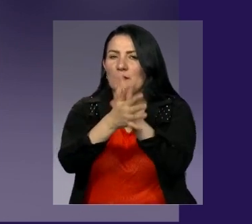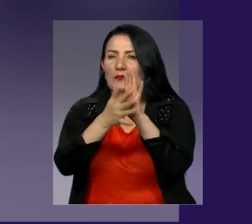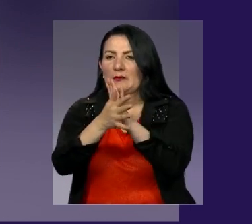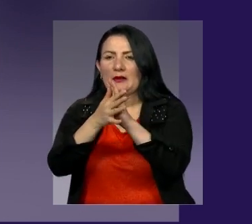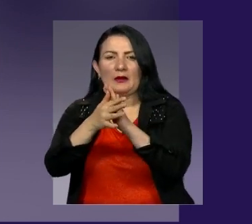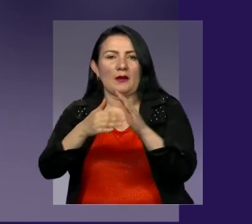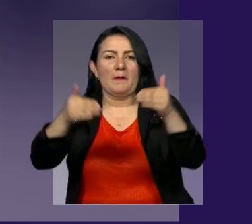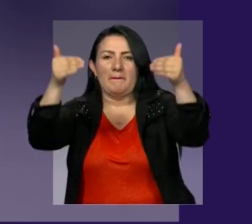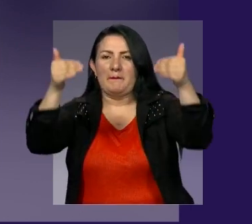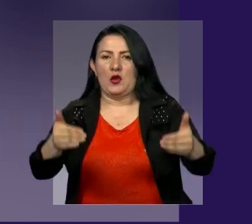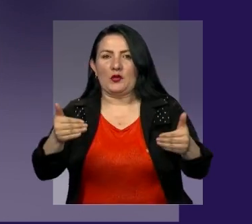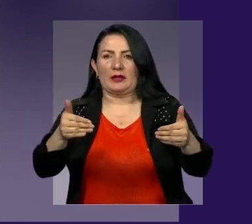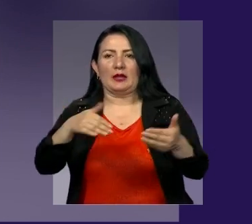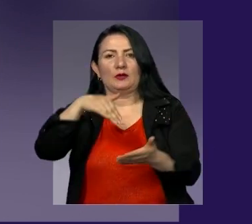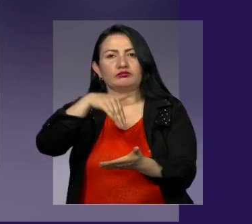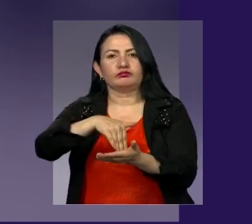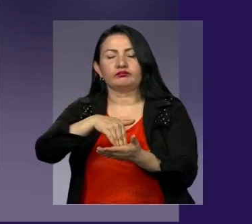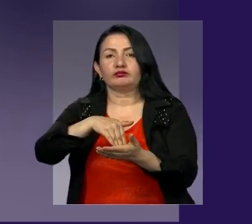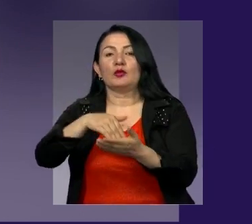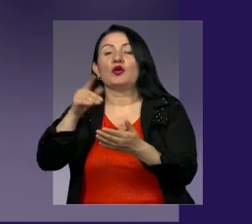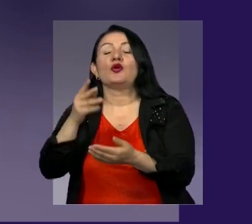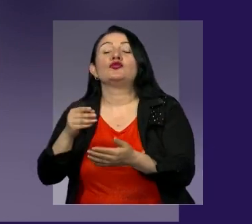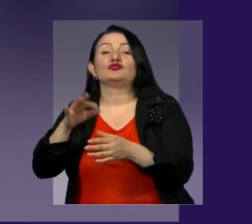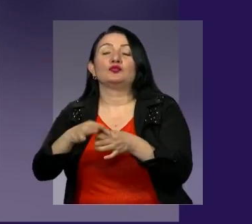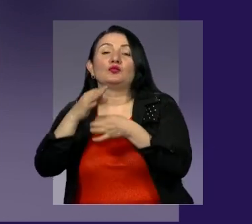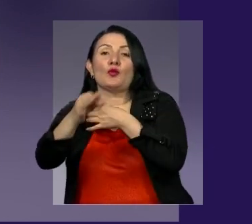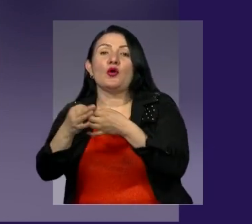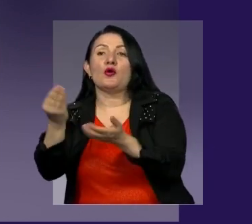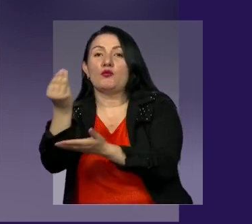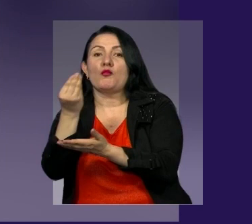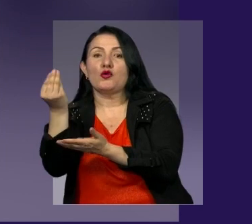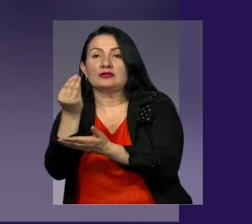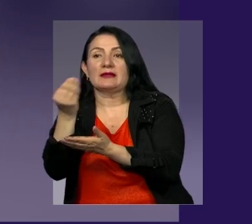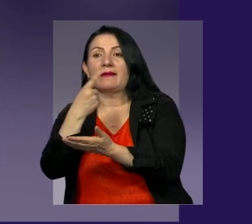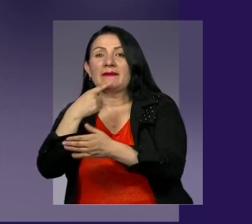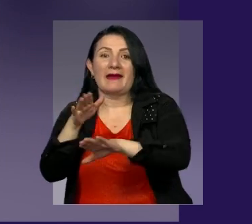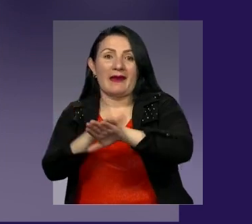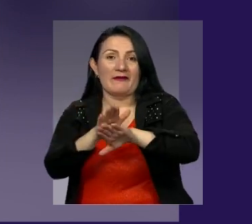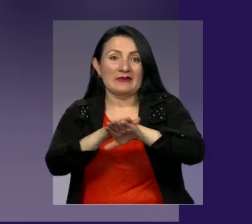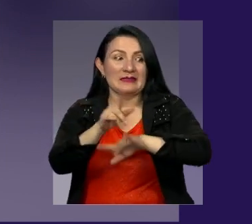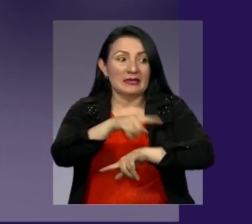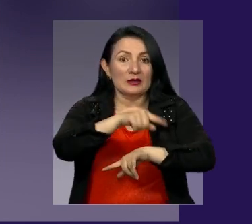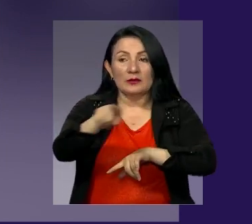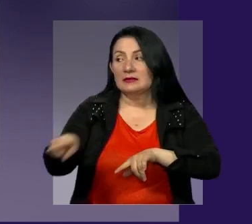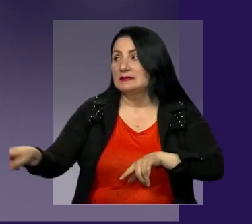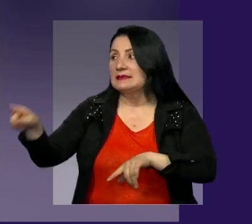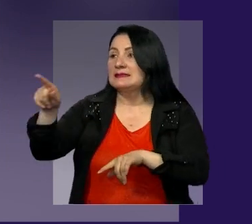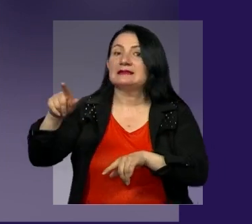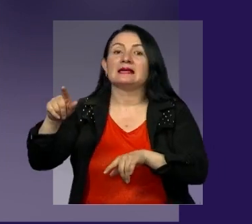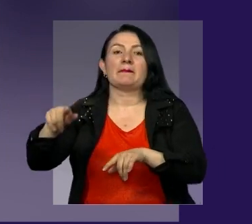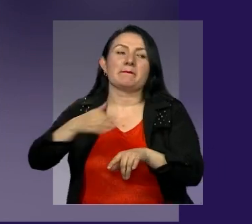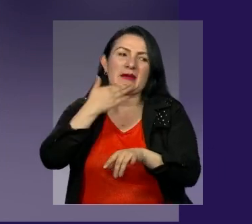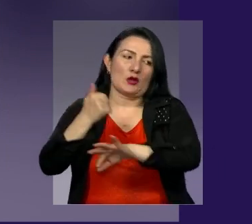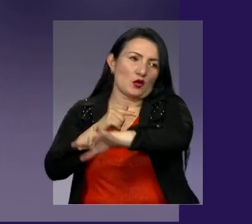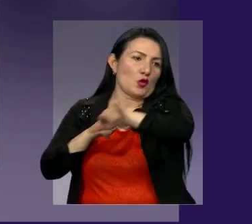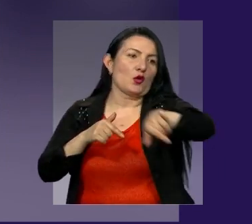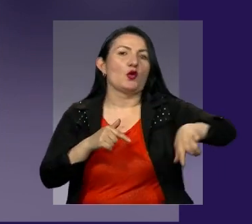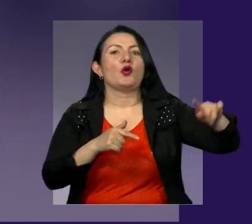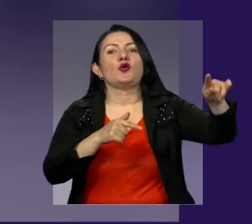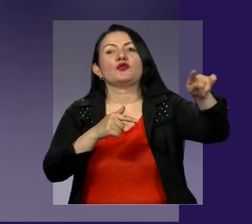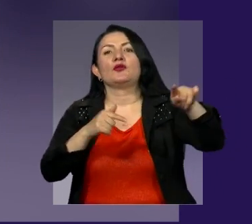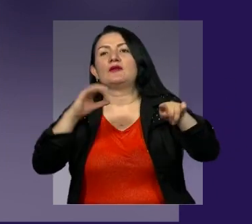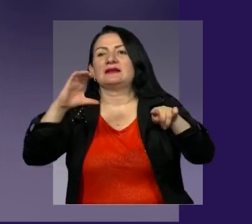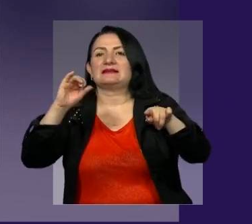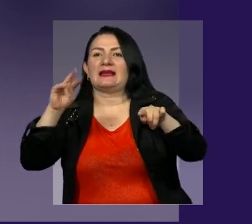bloqueo total de la vía de la capital al municipio de Mosquera y se les sugiere a quienes toman la avenida Centenario optar por entrar o